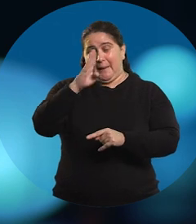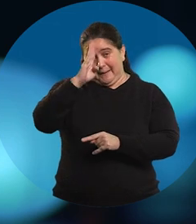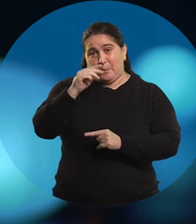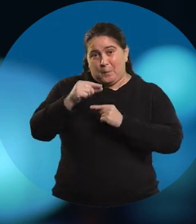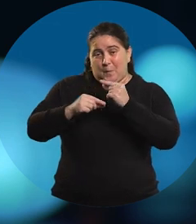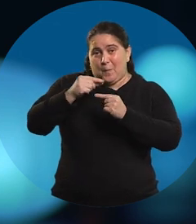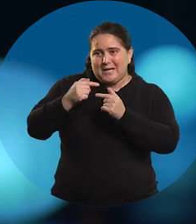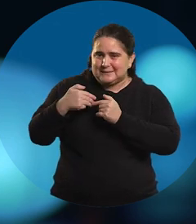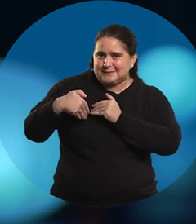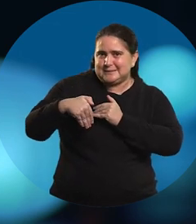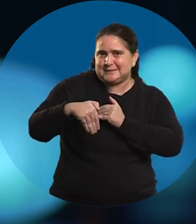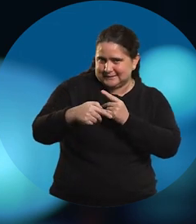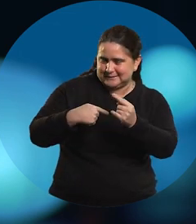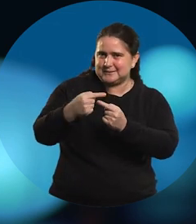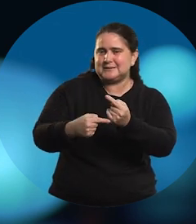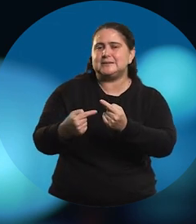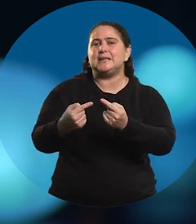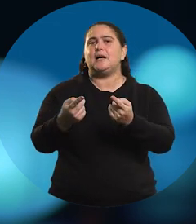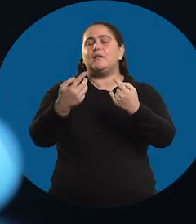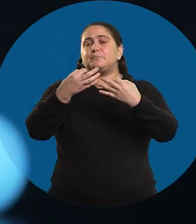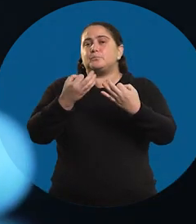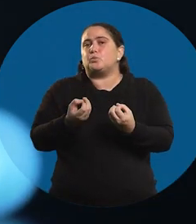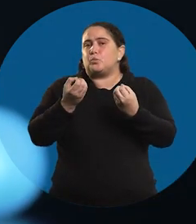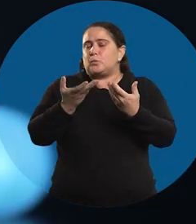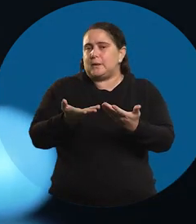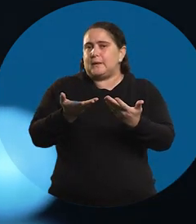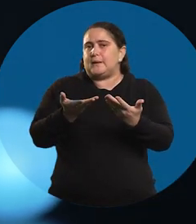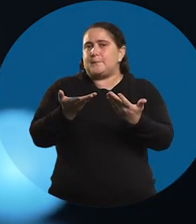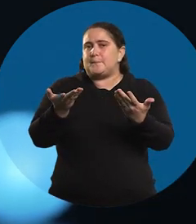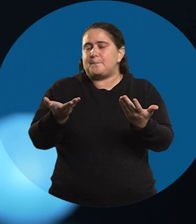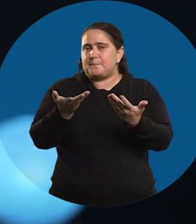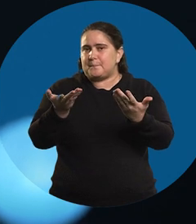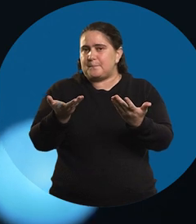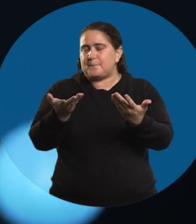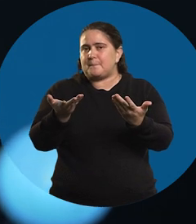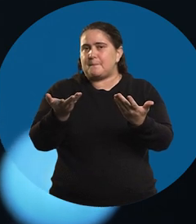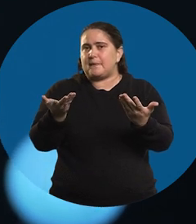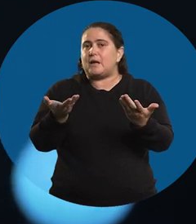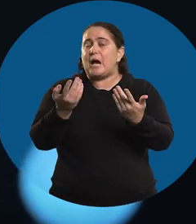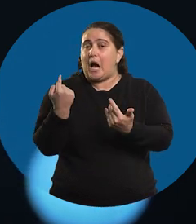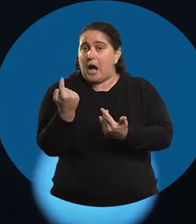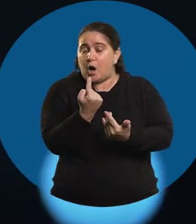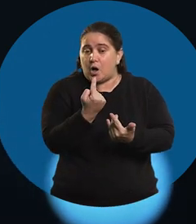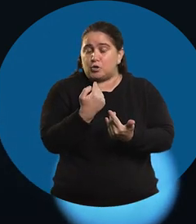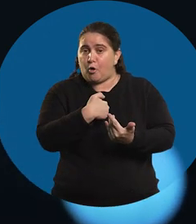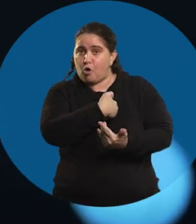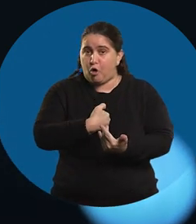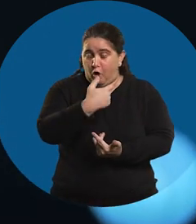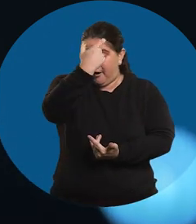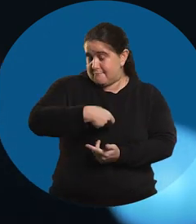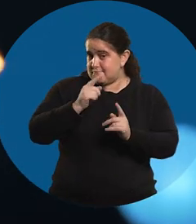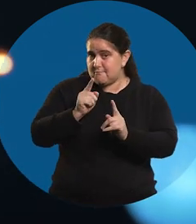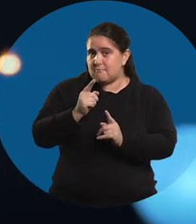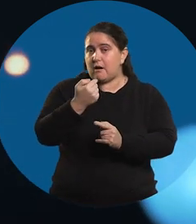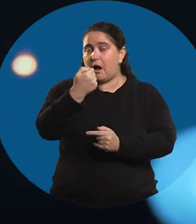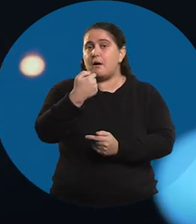todavía estoy aprendiendo a llevar. En el sentido de que cada uno de los roles